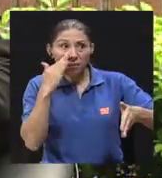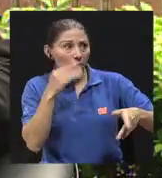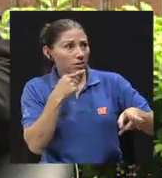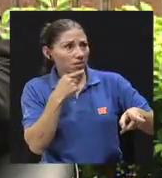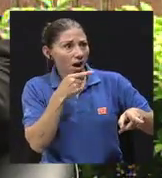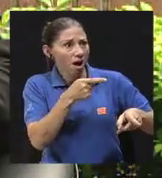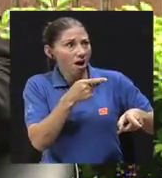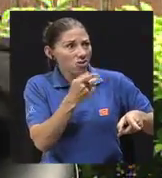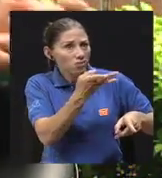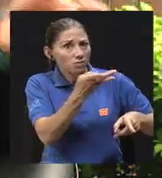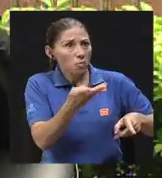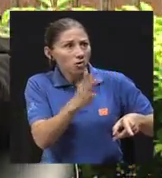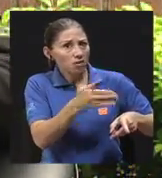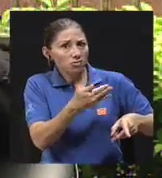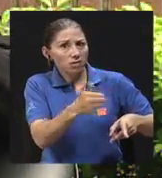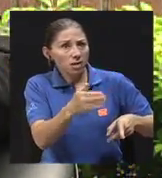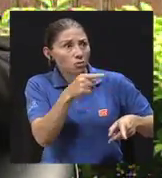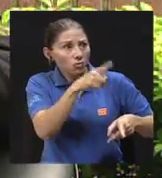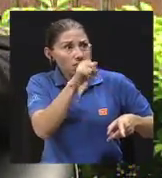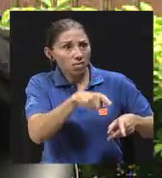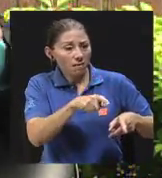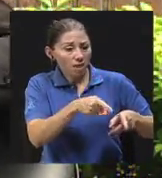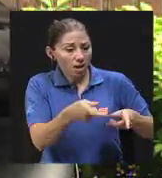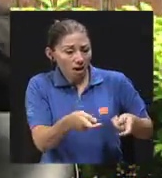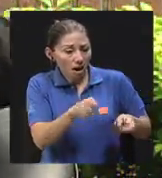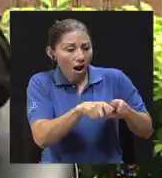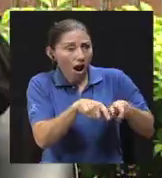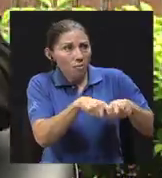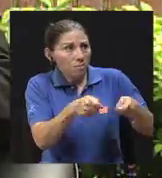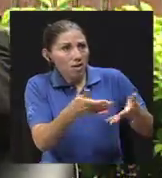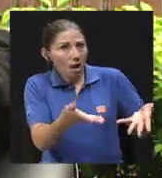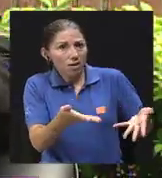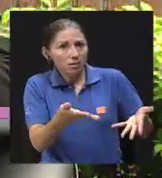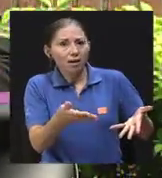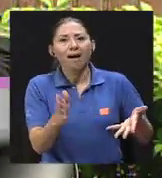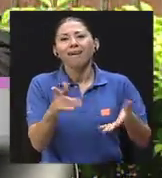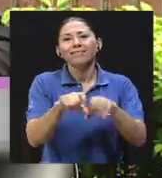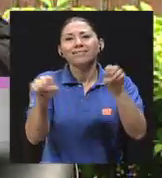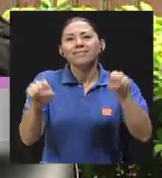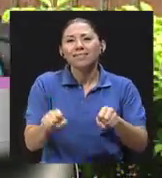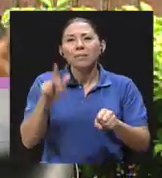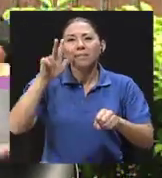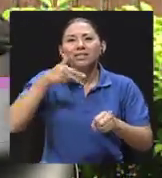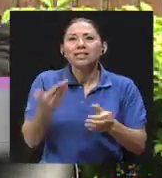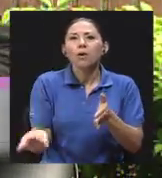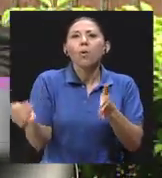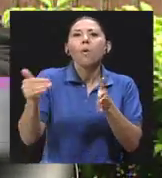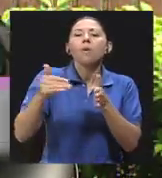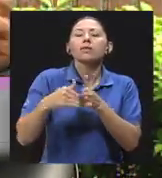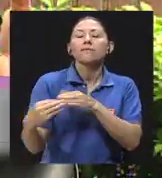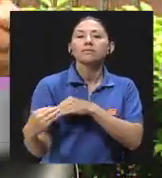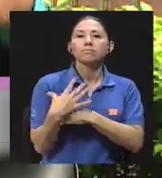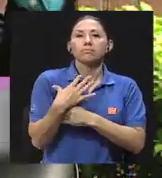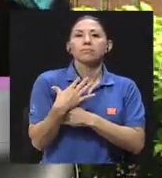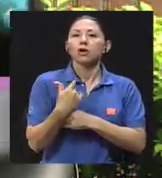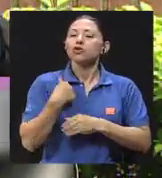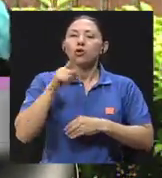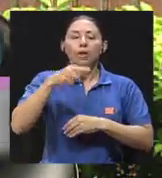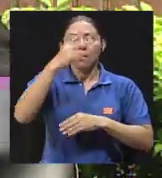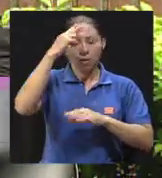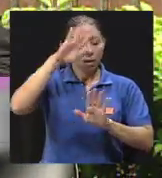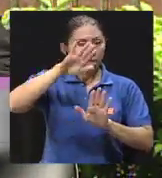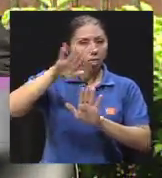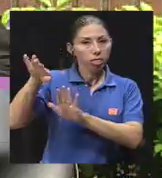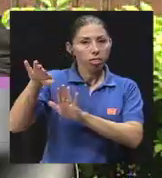que cambiar los pañales. O sea, es el sistema machista otra vez tratando de amarrarme. Yo tengo que olvidarme de todo eso y decir, pero si yo